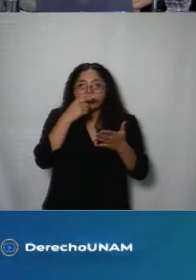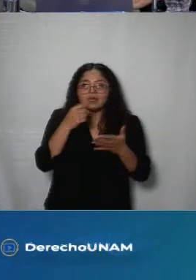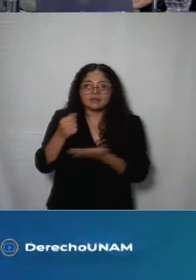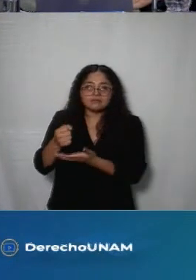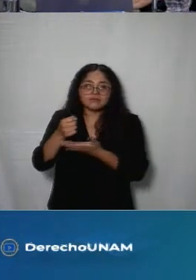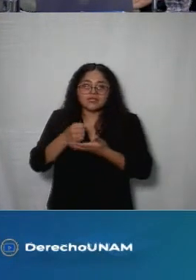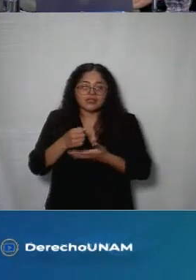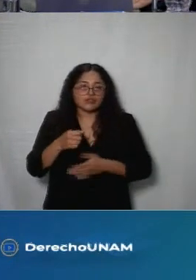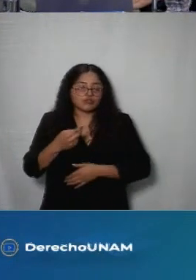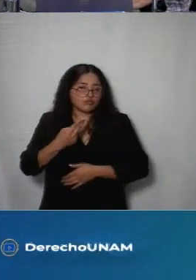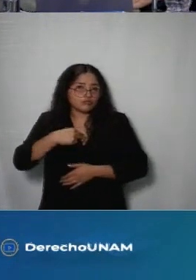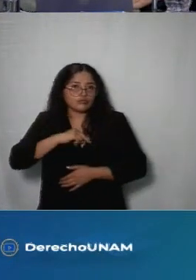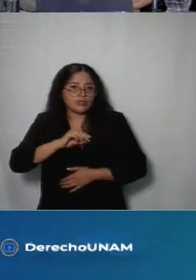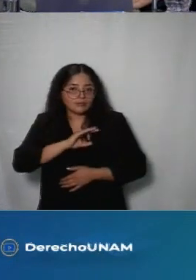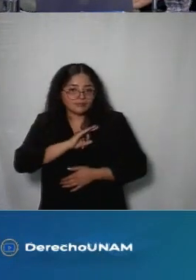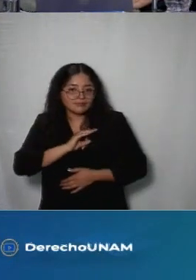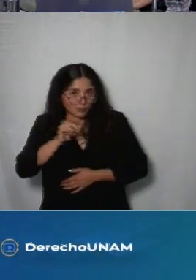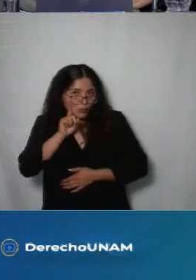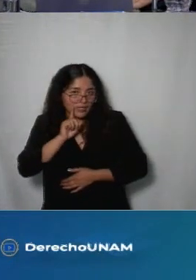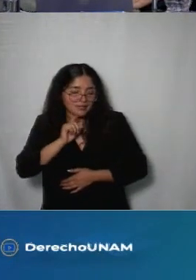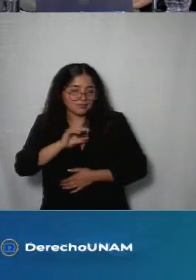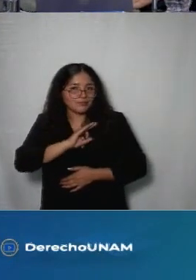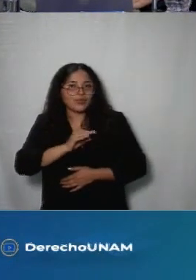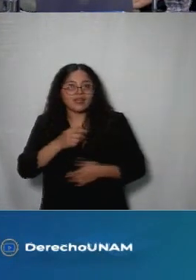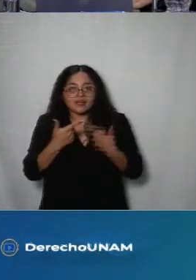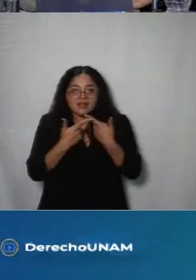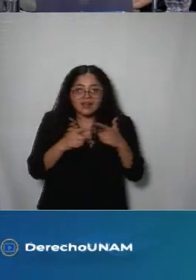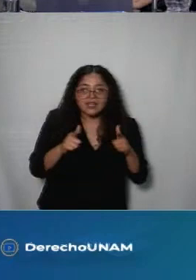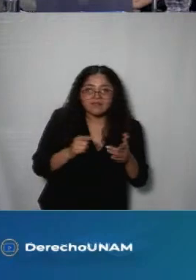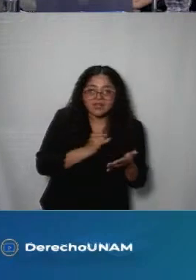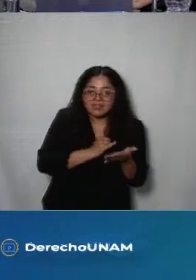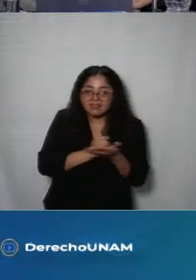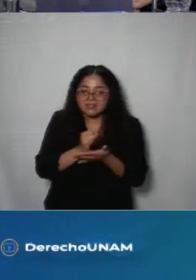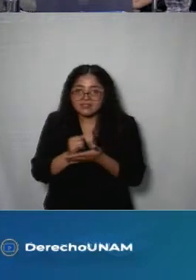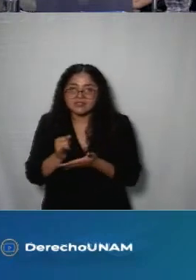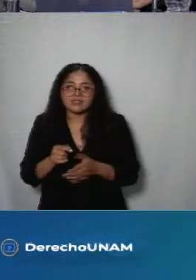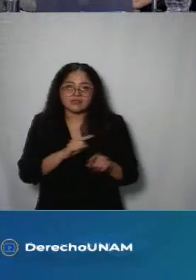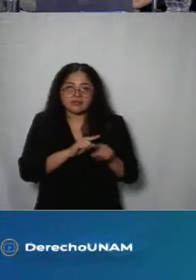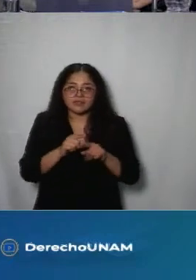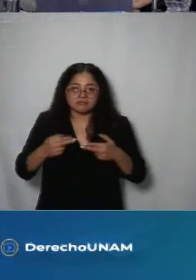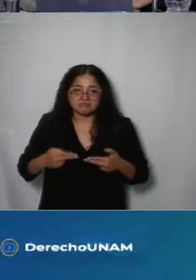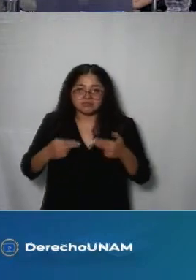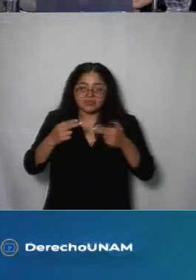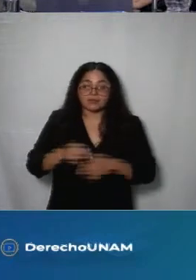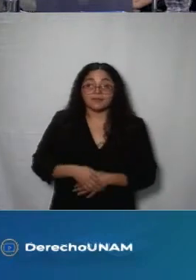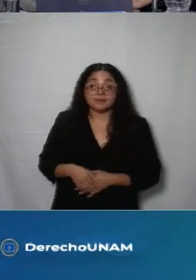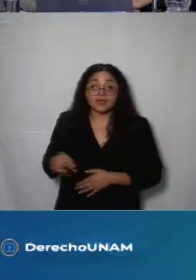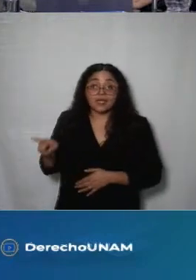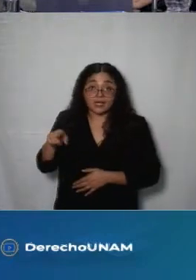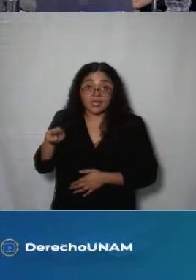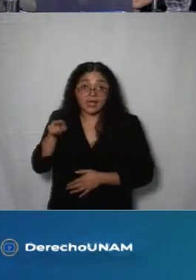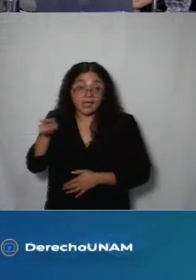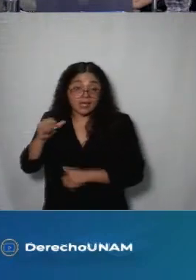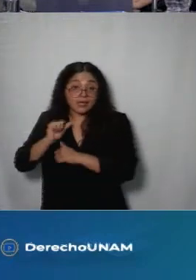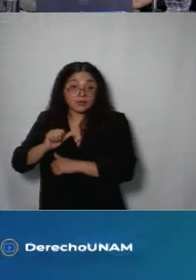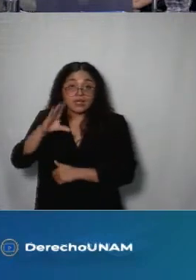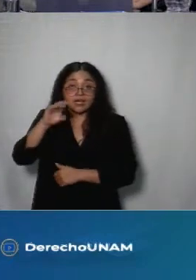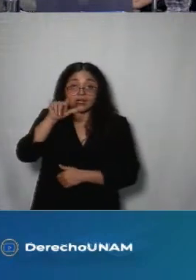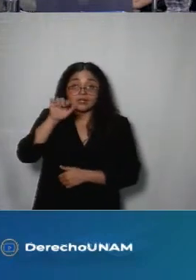sujetas a nada y poder decidir con libertad y esto Claudia Corichi que es titular de la Unidad de Igualdad de Género que